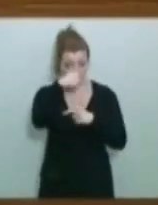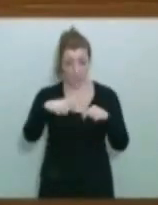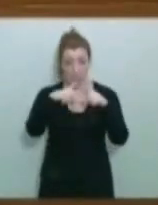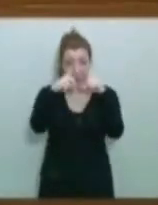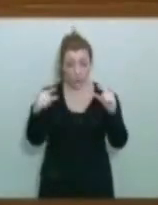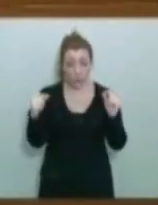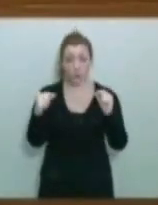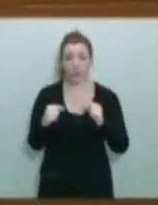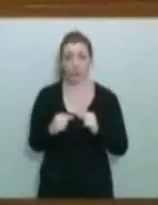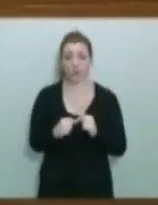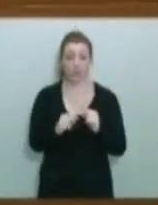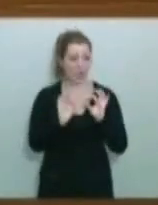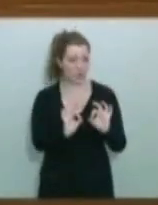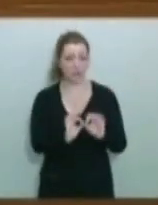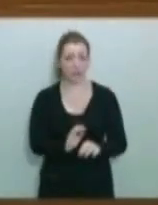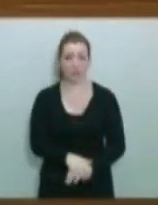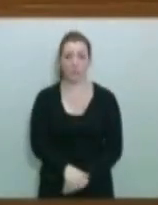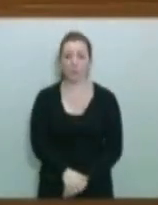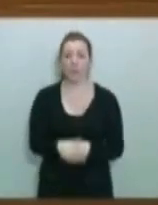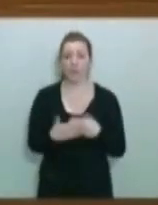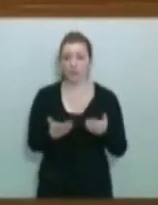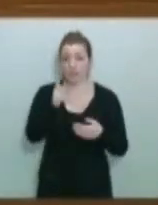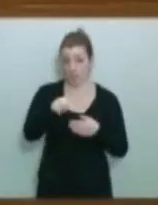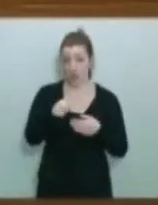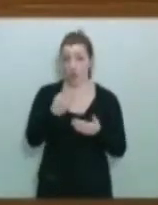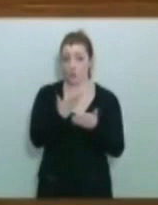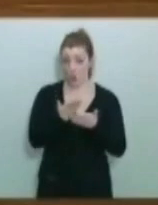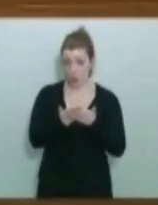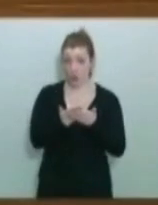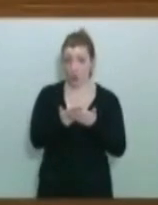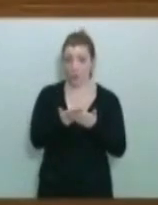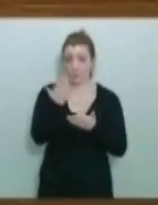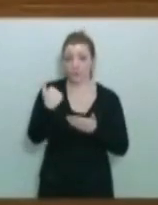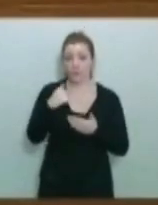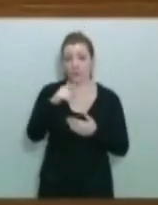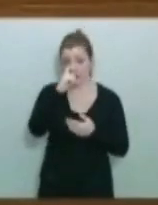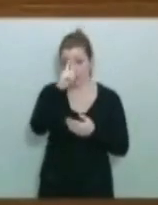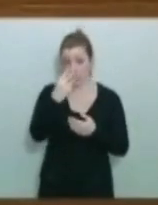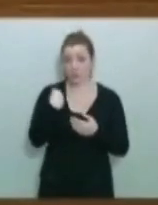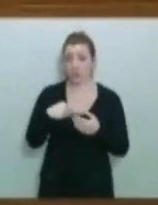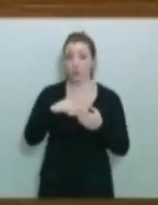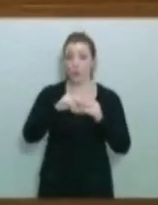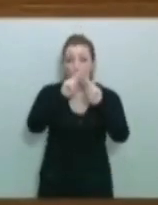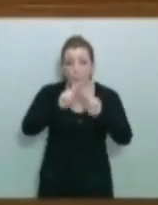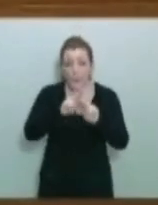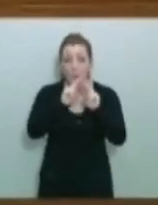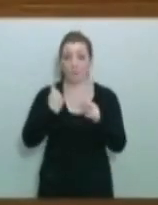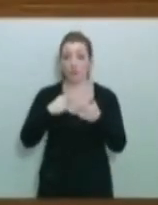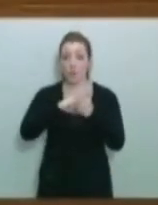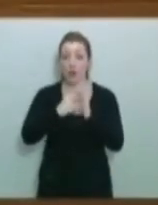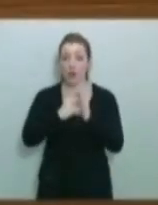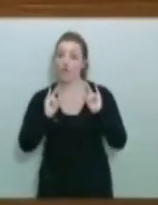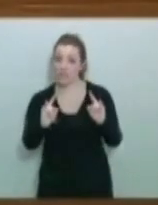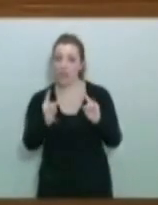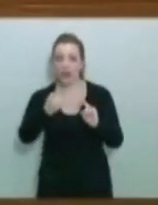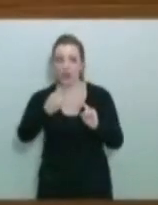pues tiene que ser suyo, ¿no? También en aquella moción le recuerdo que planteábamos la necesidad de revisar el plan forestal y es algo que nosotros